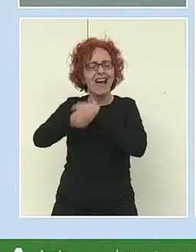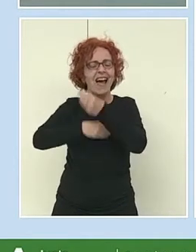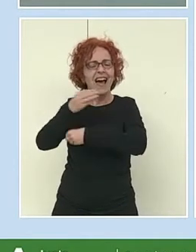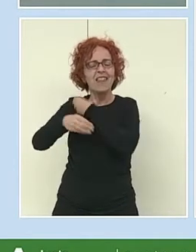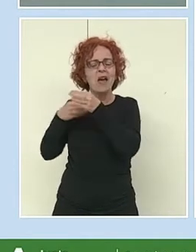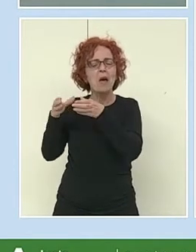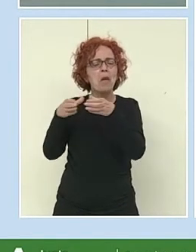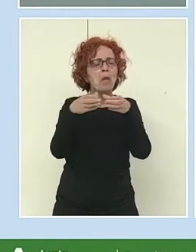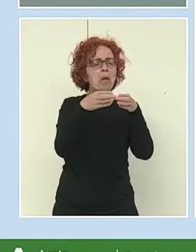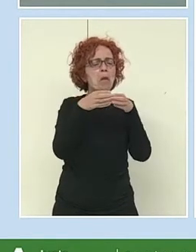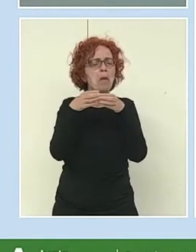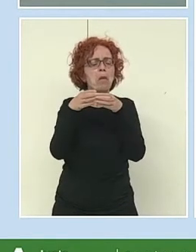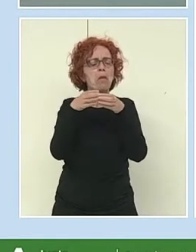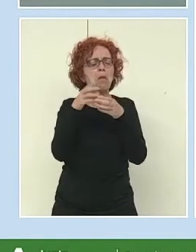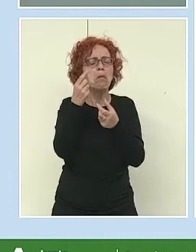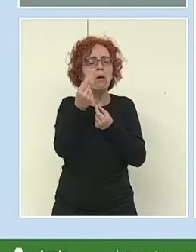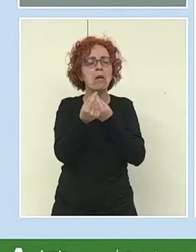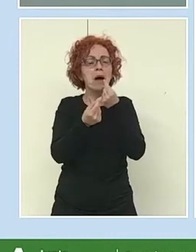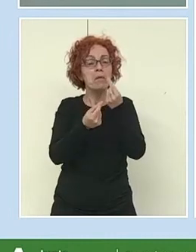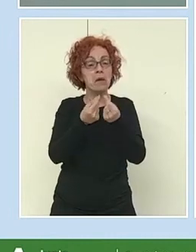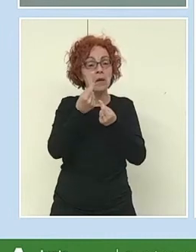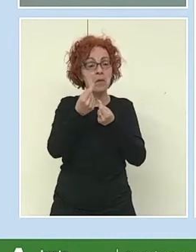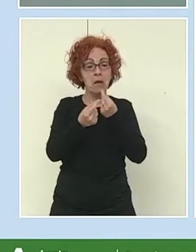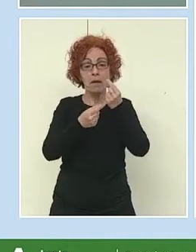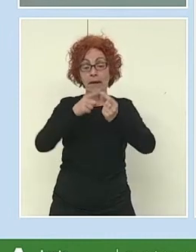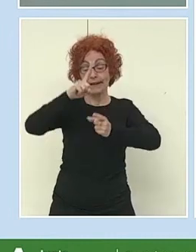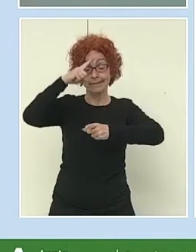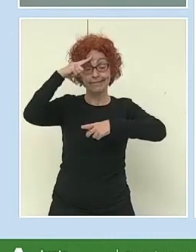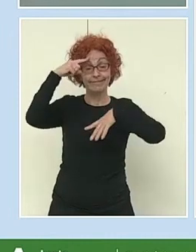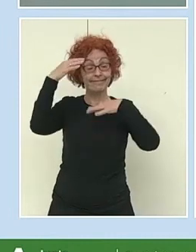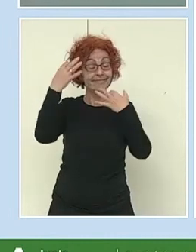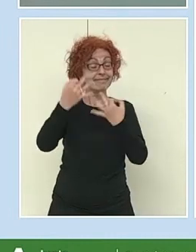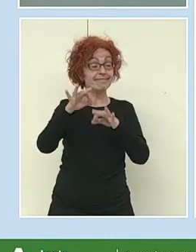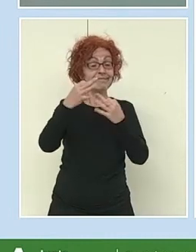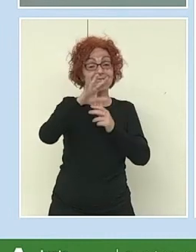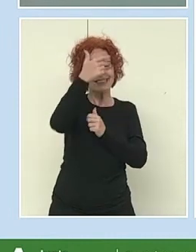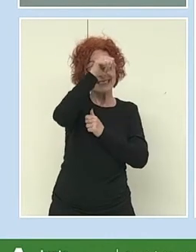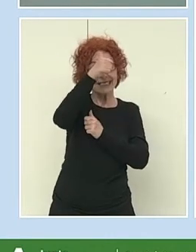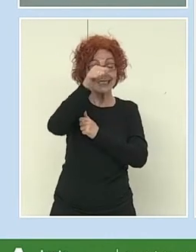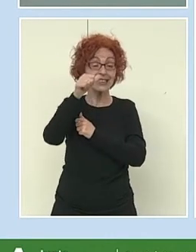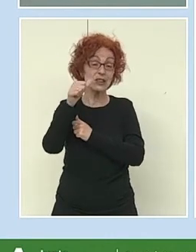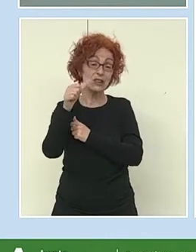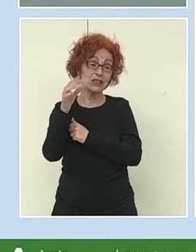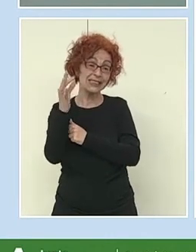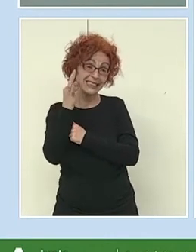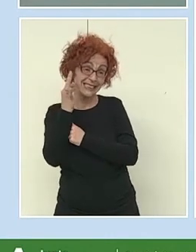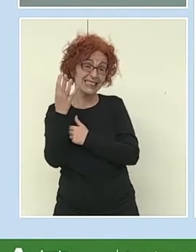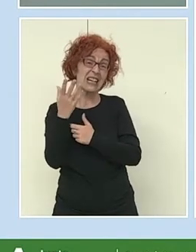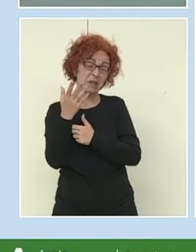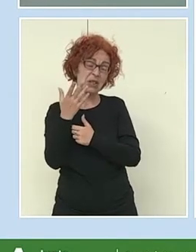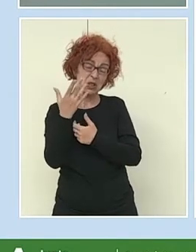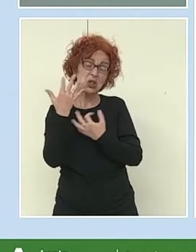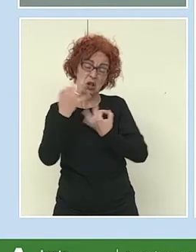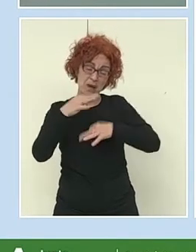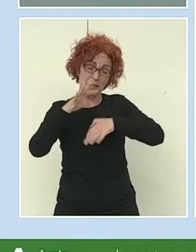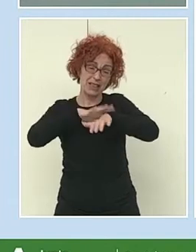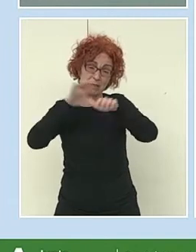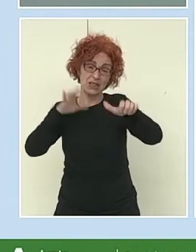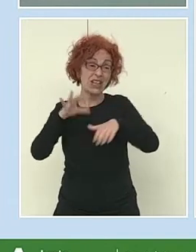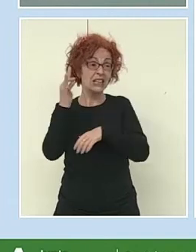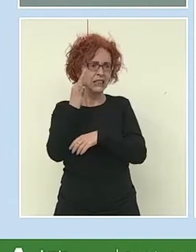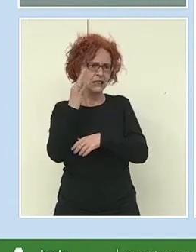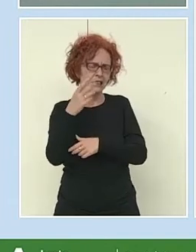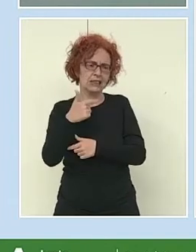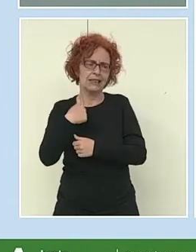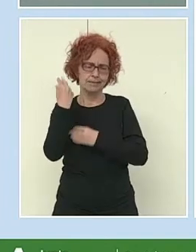personas que, sobre todo chicas y chicos, más bien chicas, que estén pensando que ellas